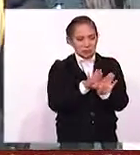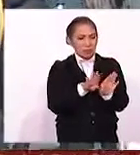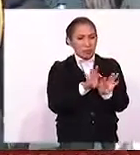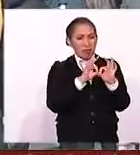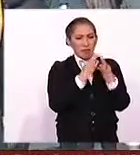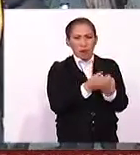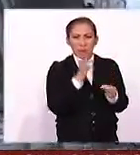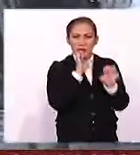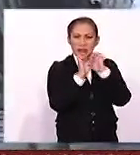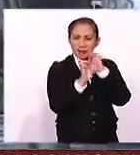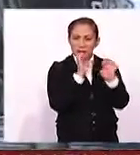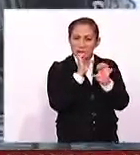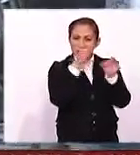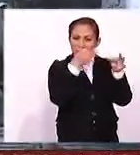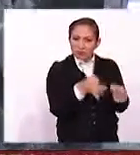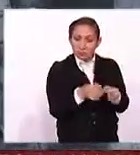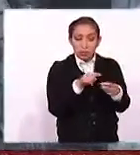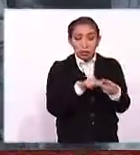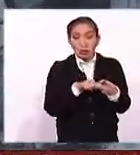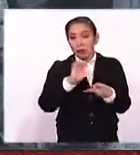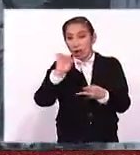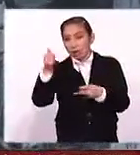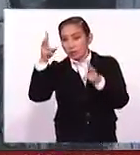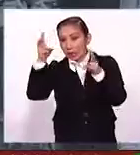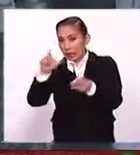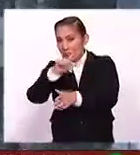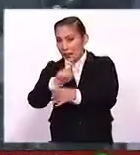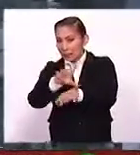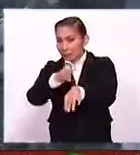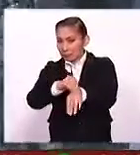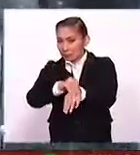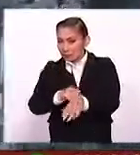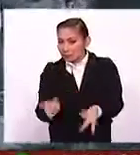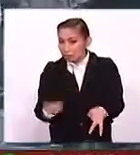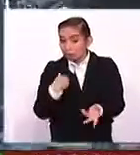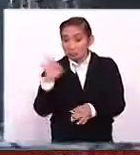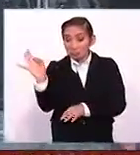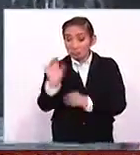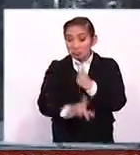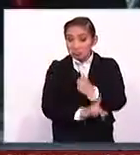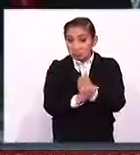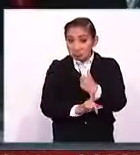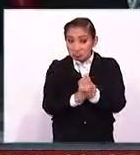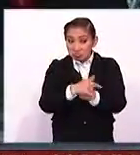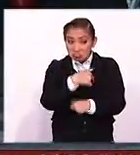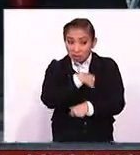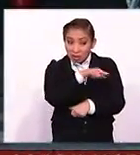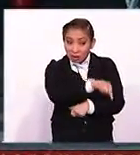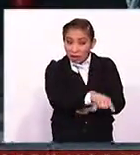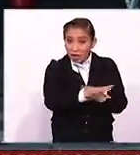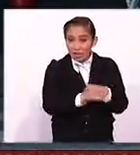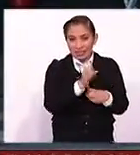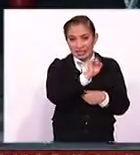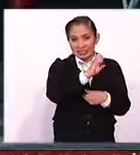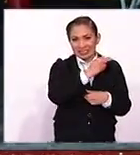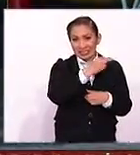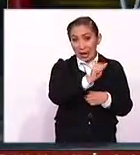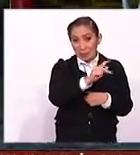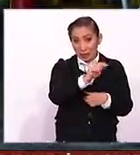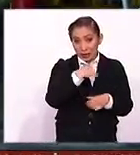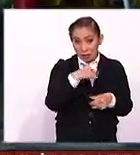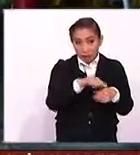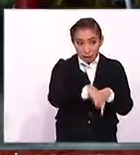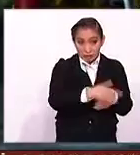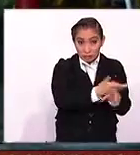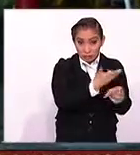en que se condujo la entrevista, y por la otra parte, el aspecto legal. Si tiene algún problema de tipo legal, por ejemplo, Sean Penn aquí en los Estados